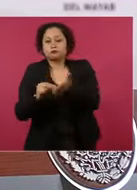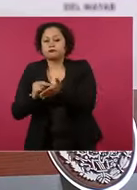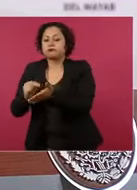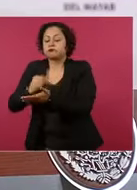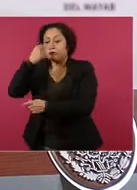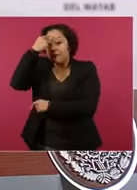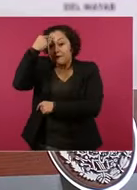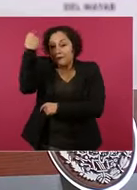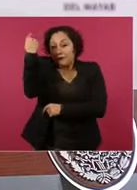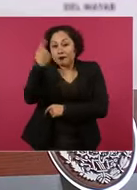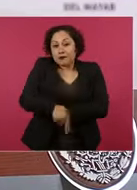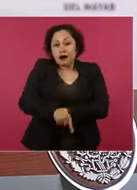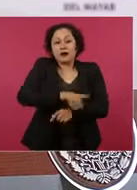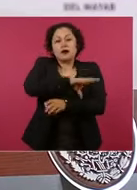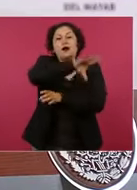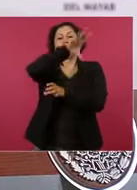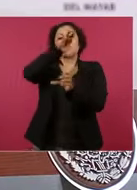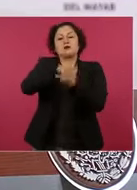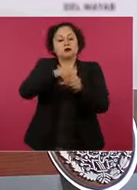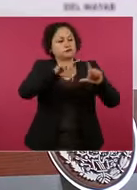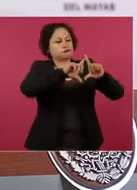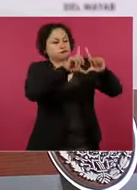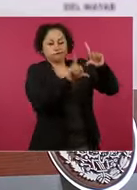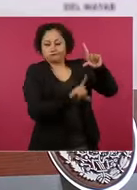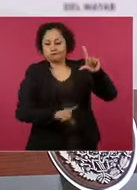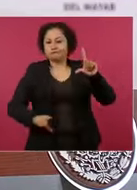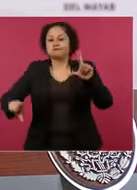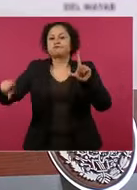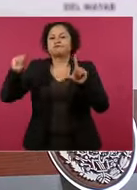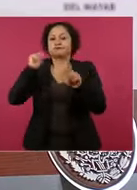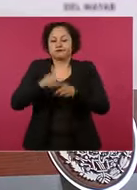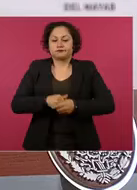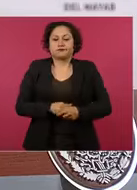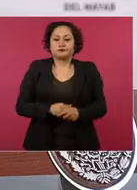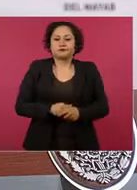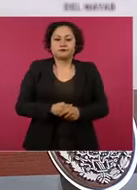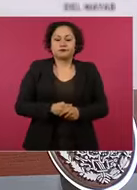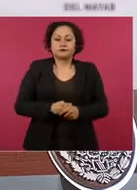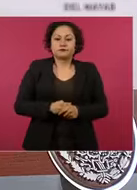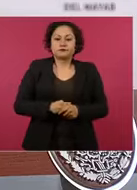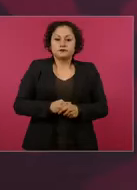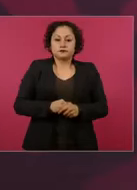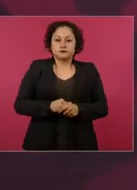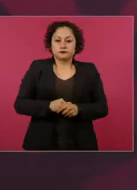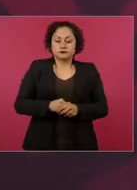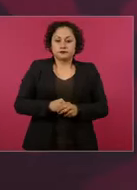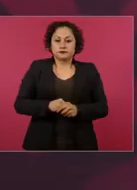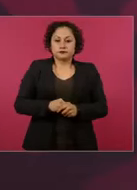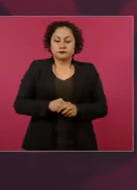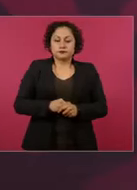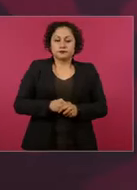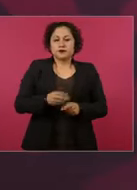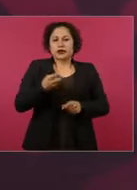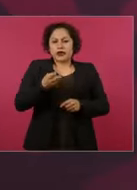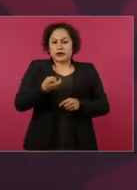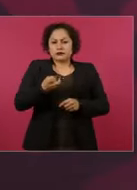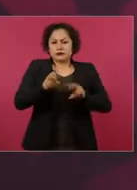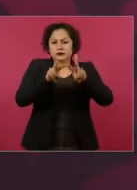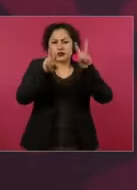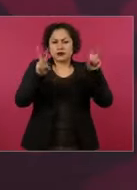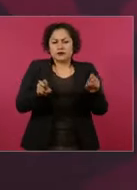Y se ha avanzado bastante, pues